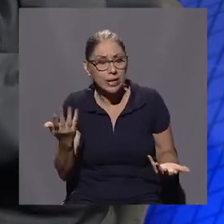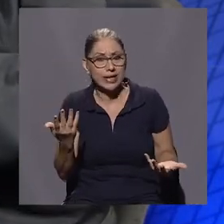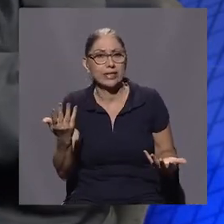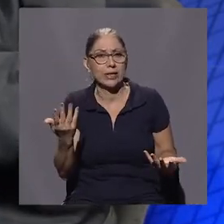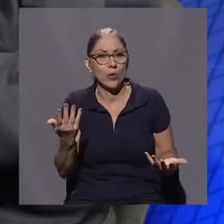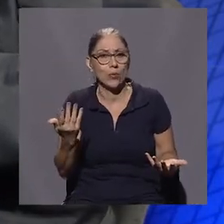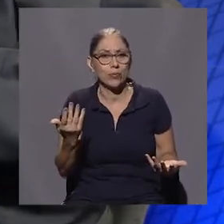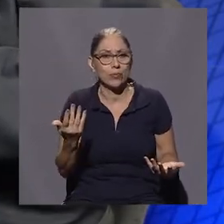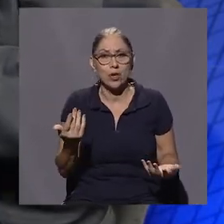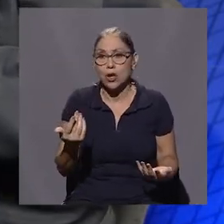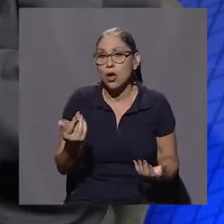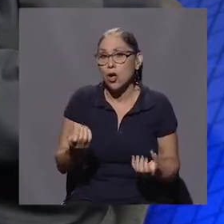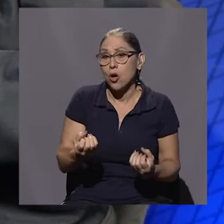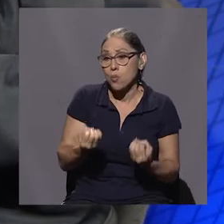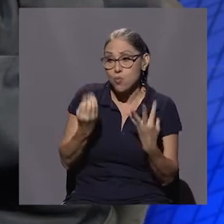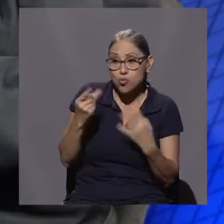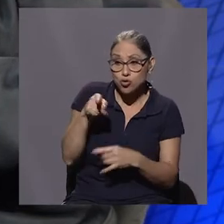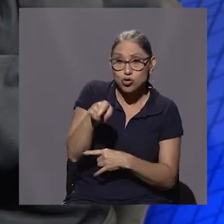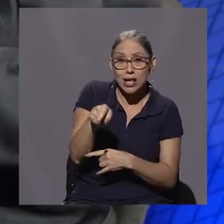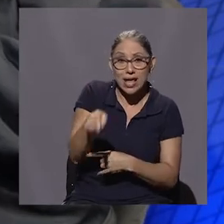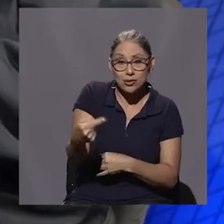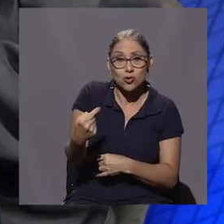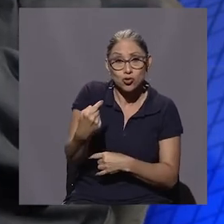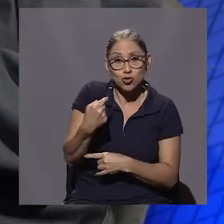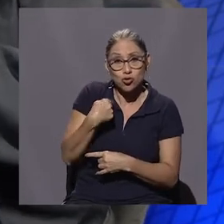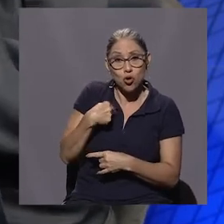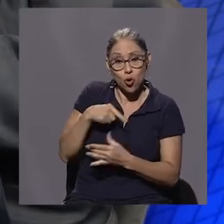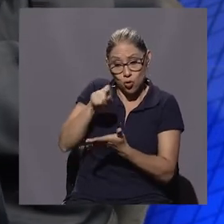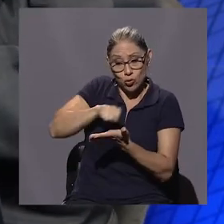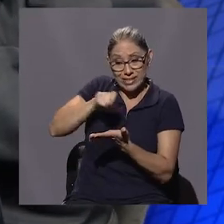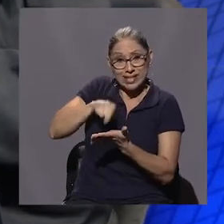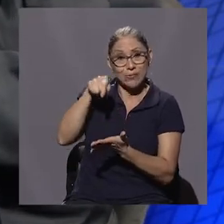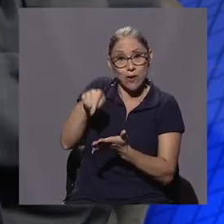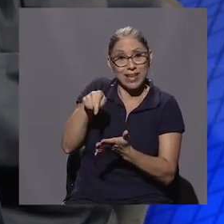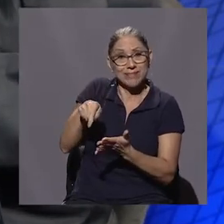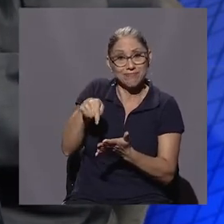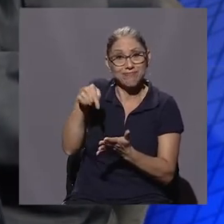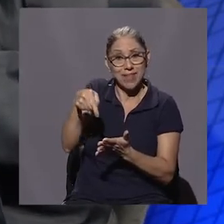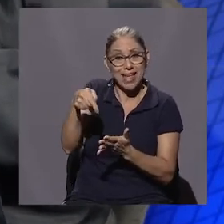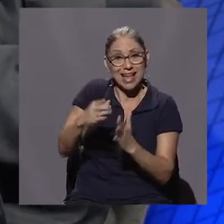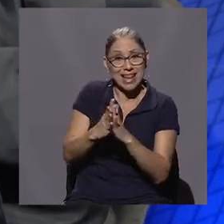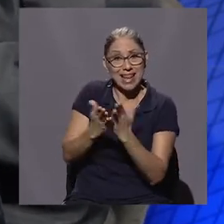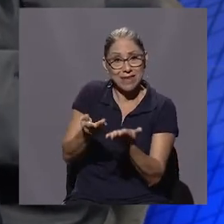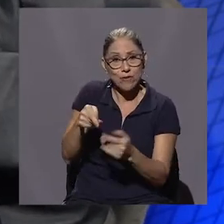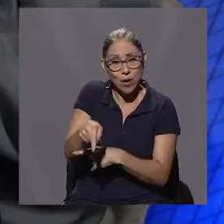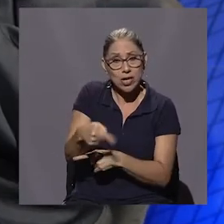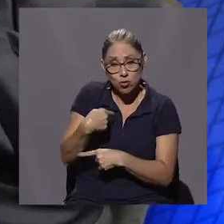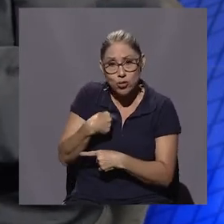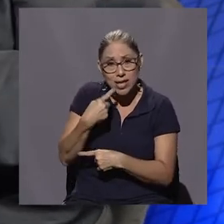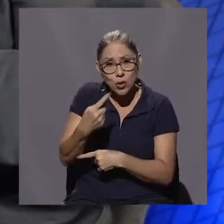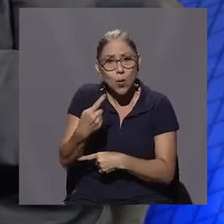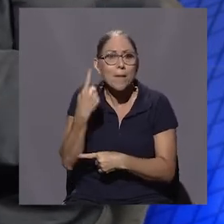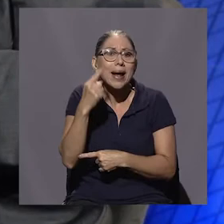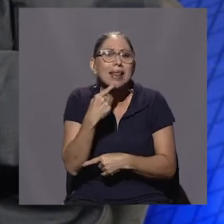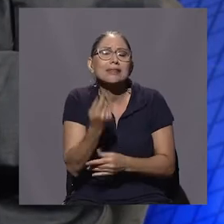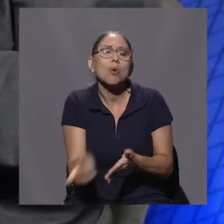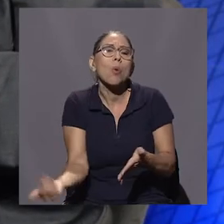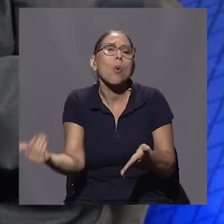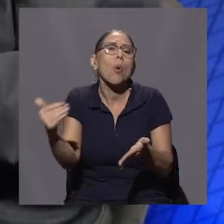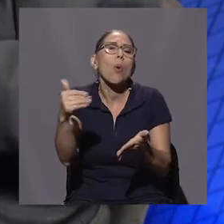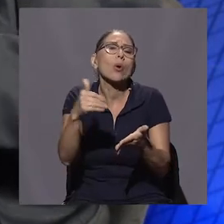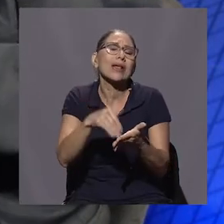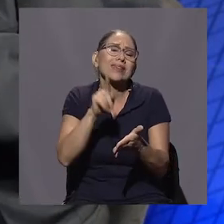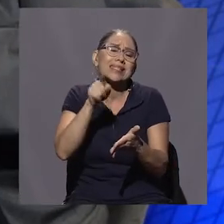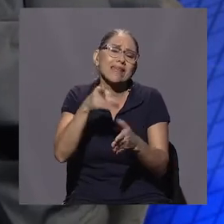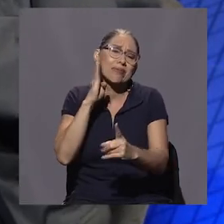Y yo los cito, muchos de ellos, en esos capítulos, en esas hojas finales, para decir, retomemos el camino.